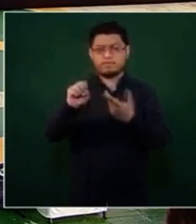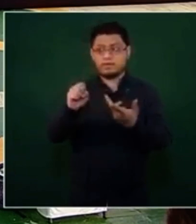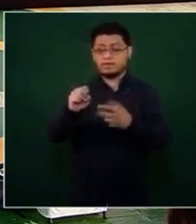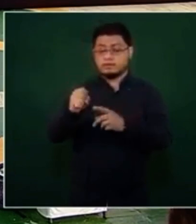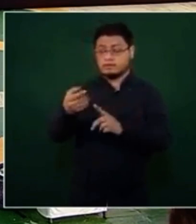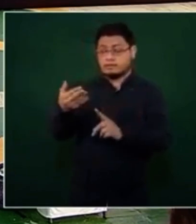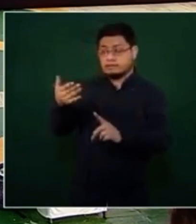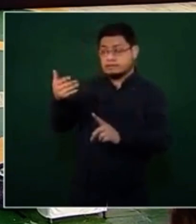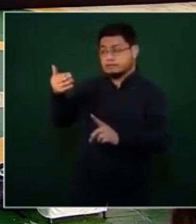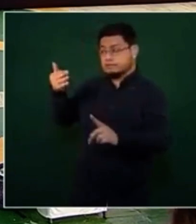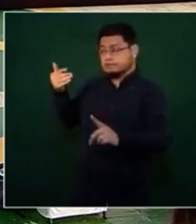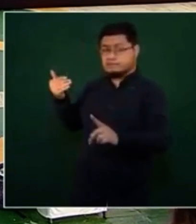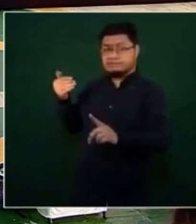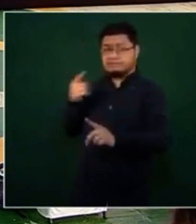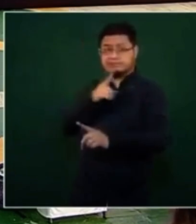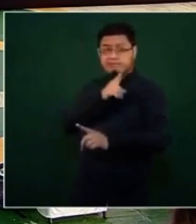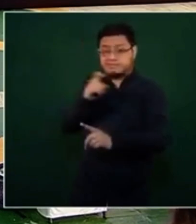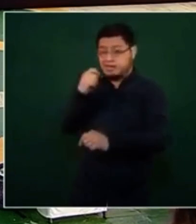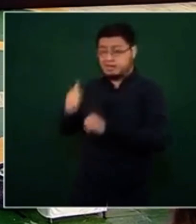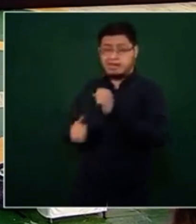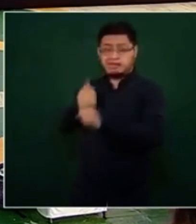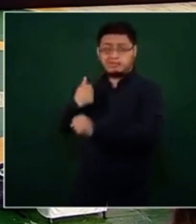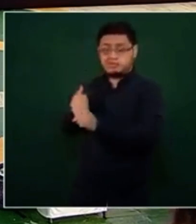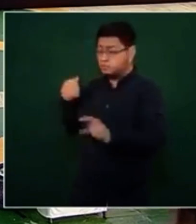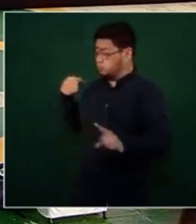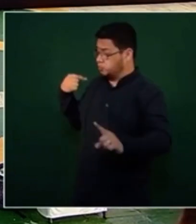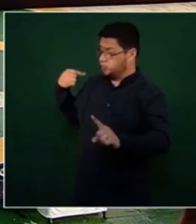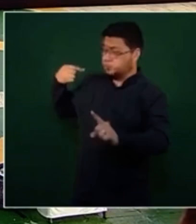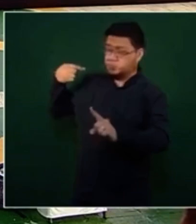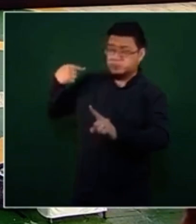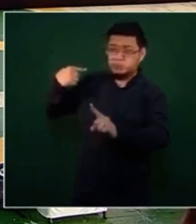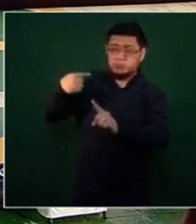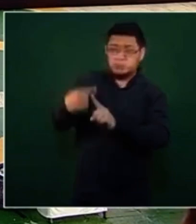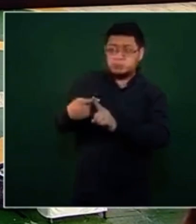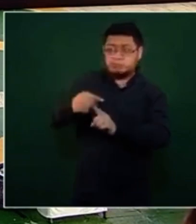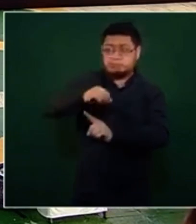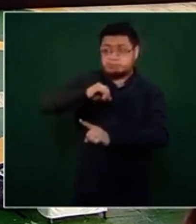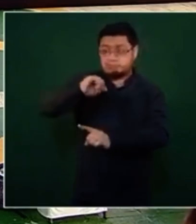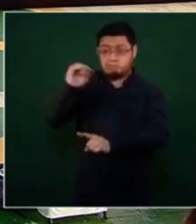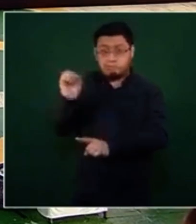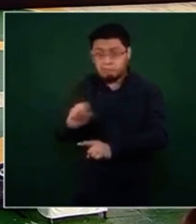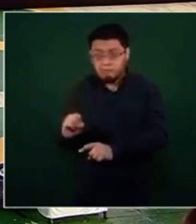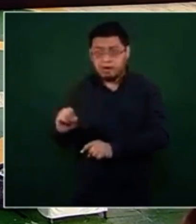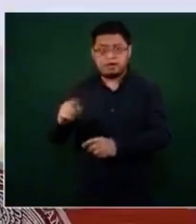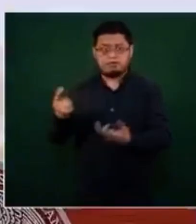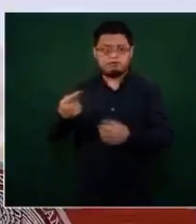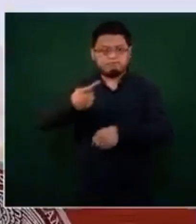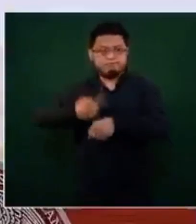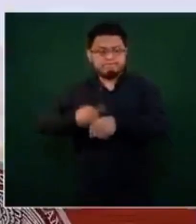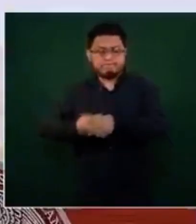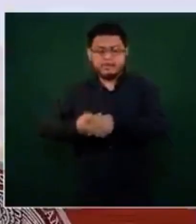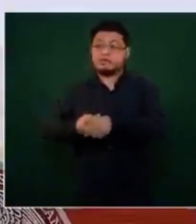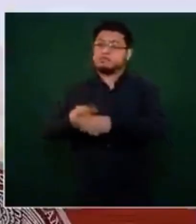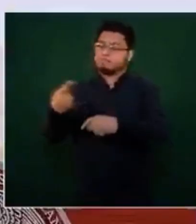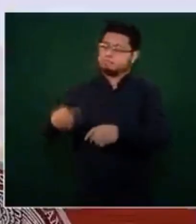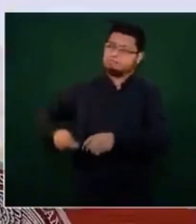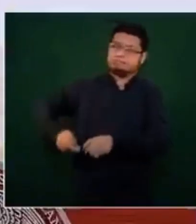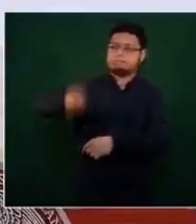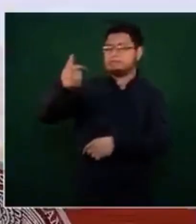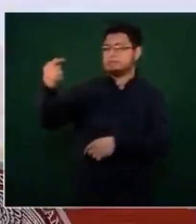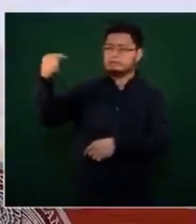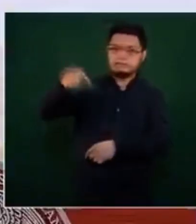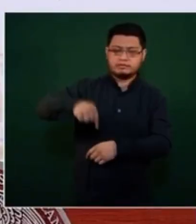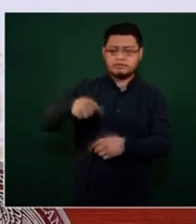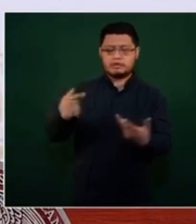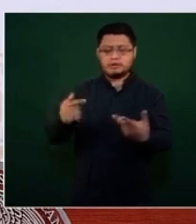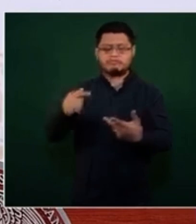recientes 100 años, en el último siglo, requería, por supuesto, el más grande operativo de salud pública de que